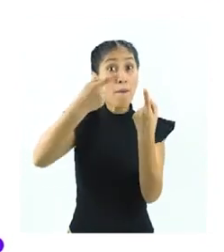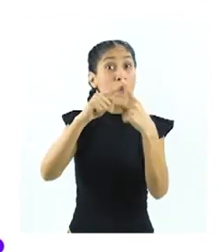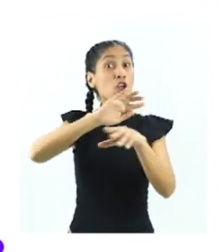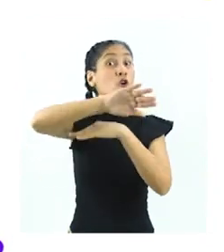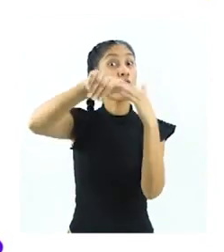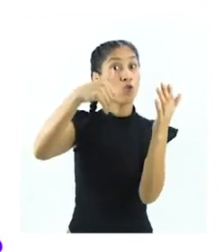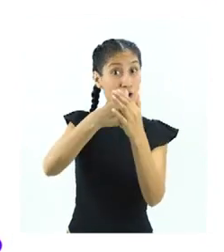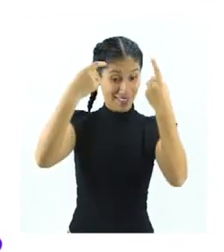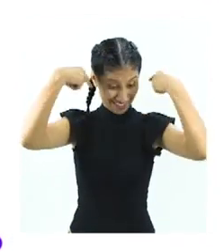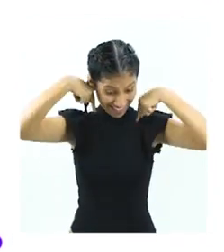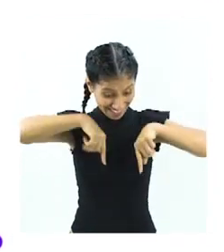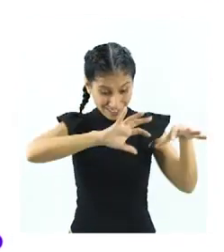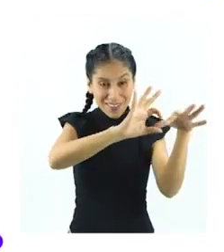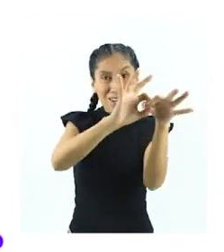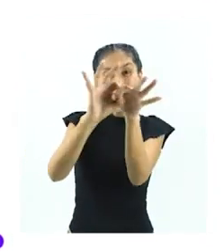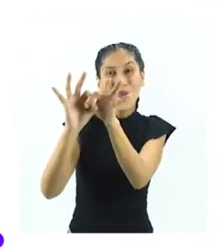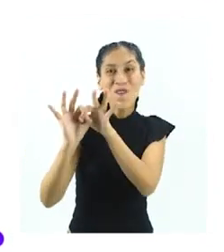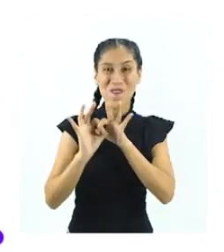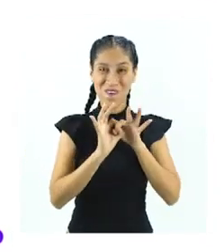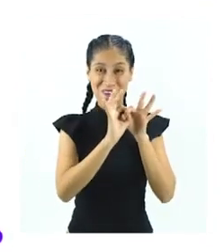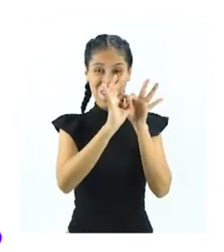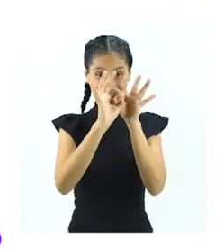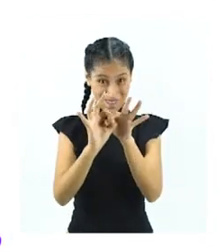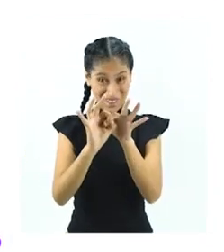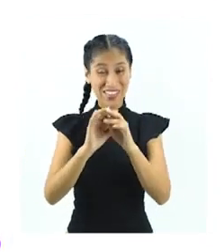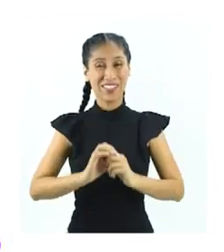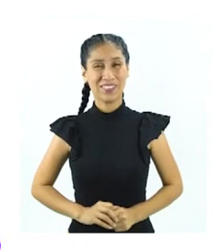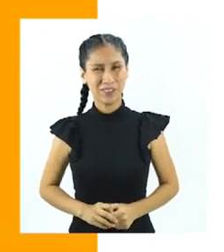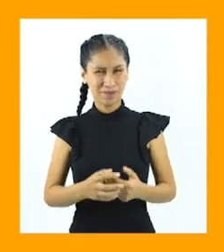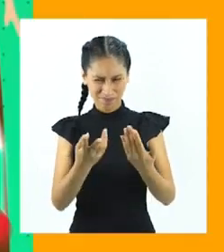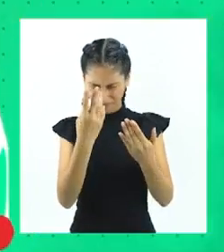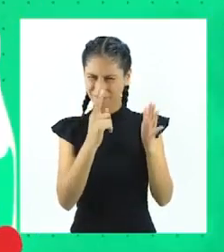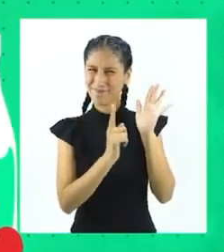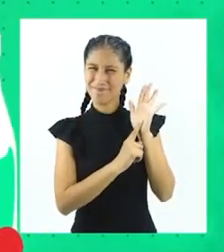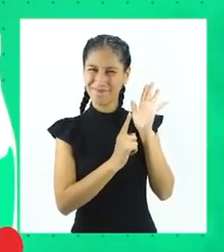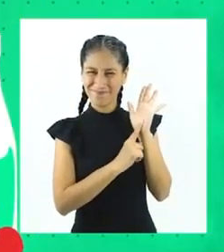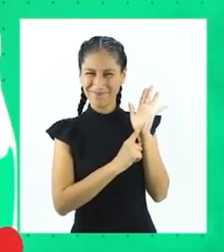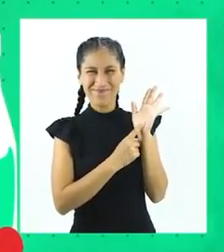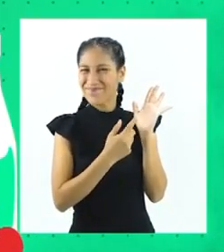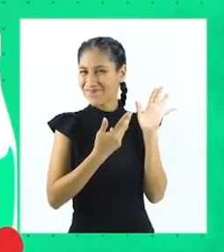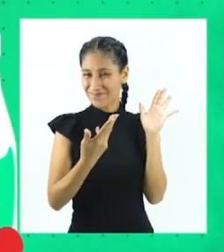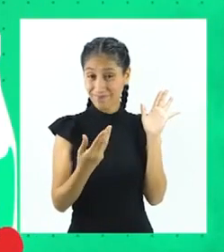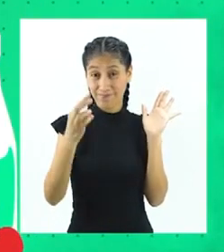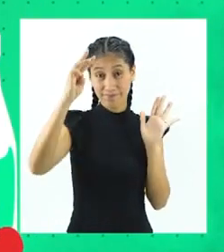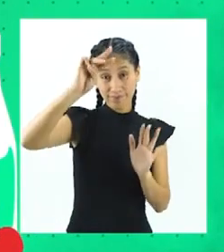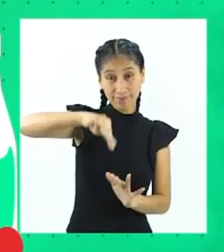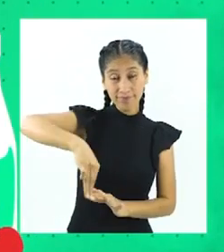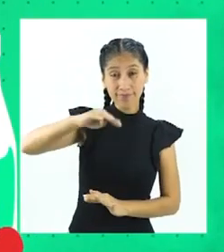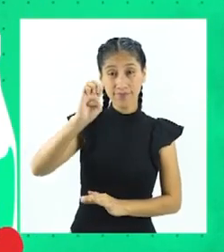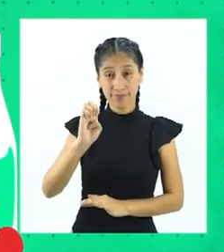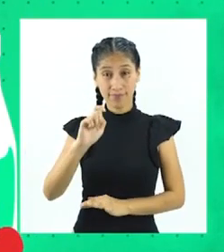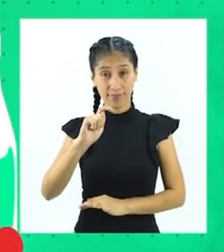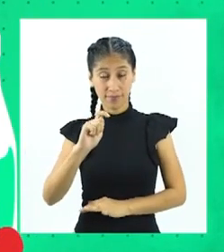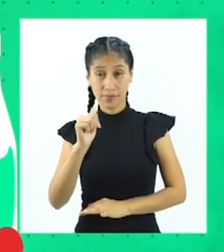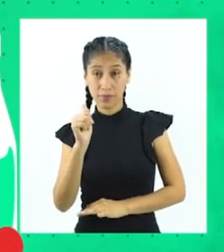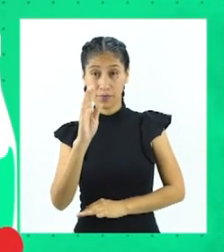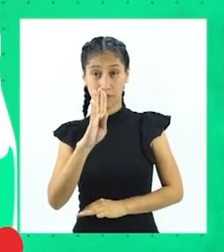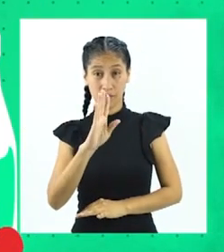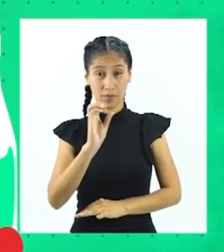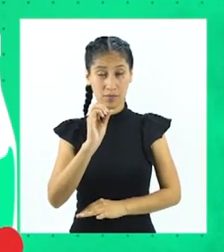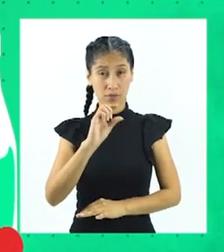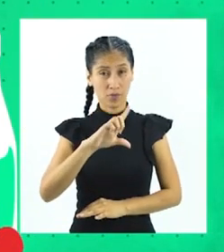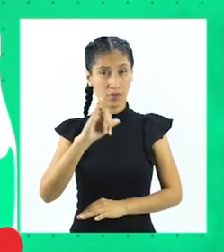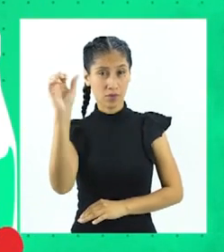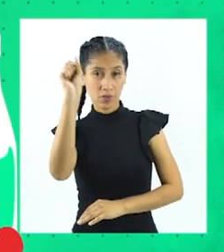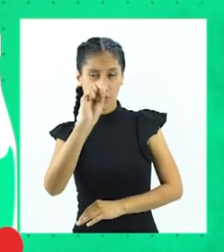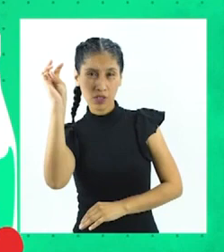su existencia a través de las funciones vitales del ser vivo. Aquí tengo la definición de metabolismo. Es